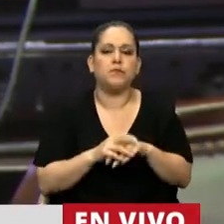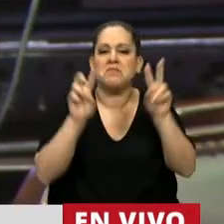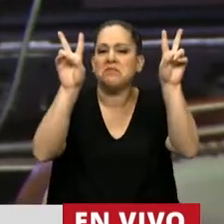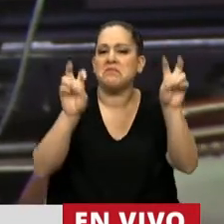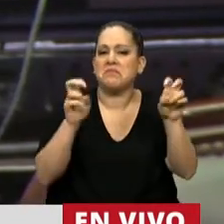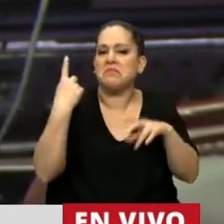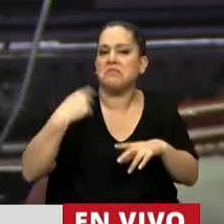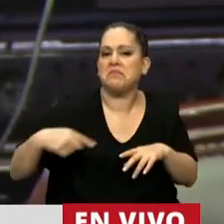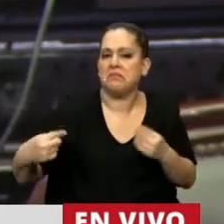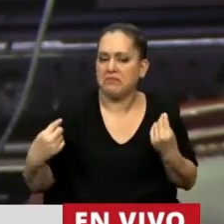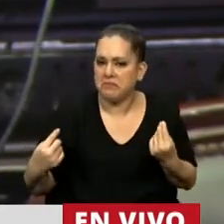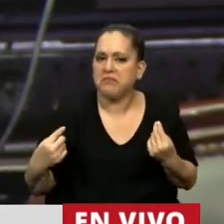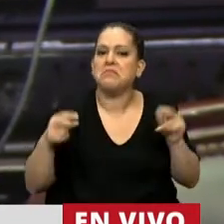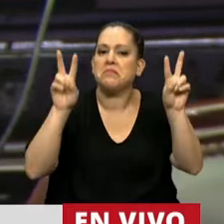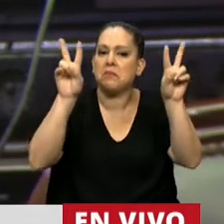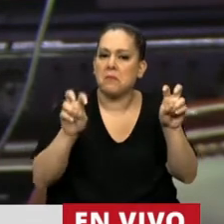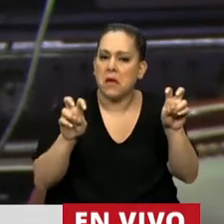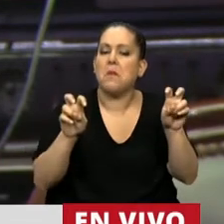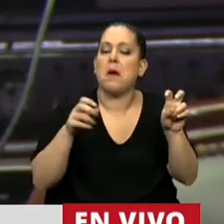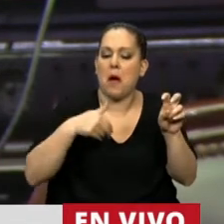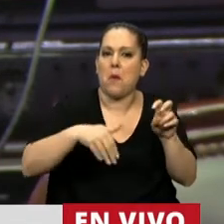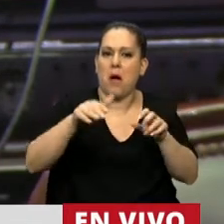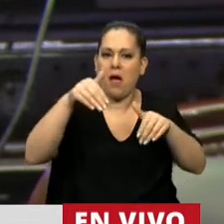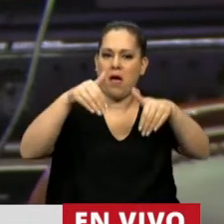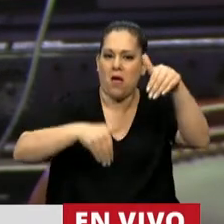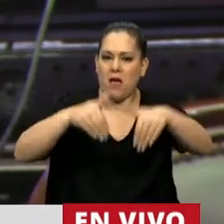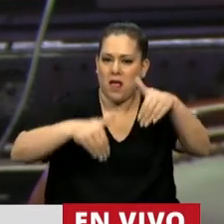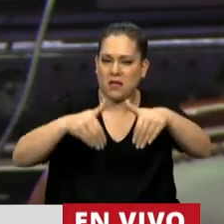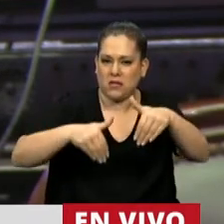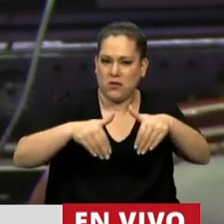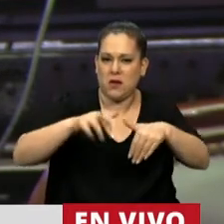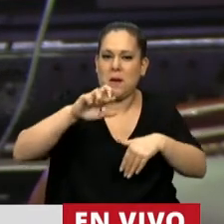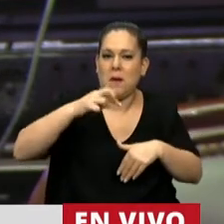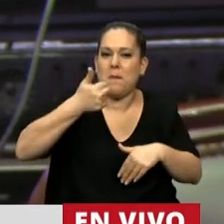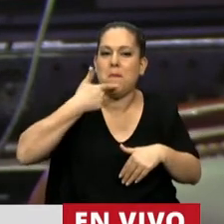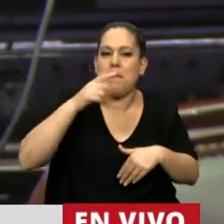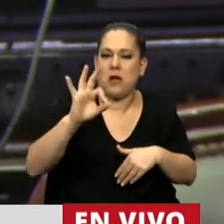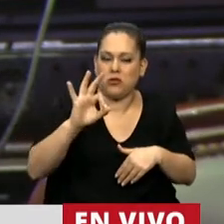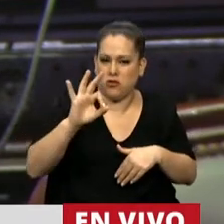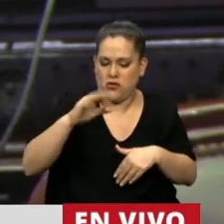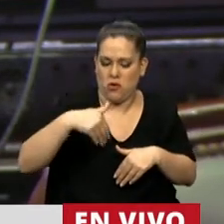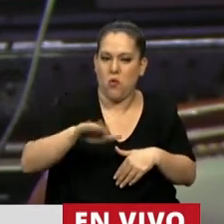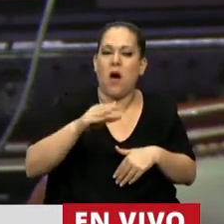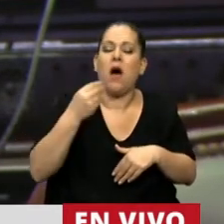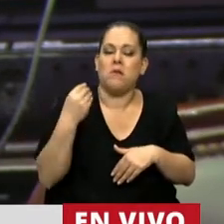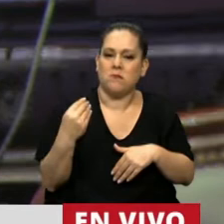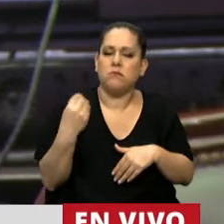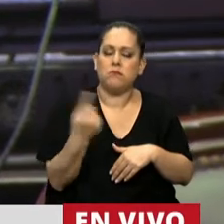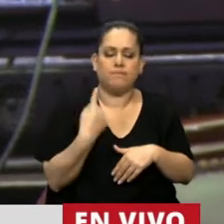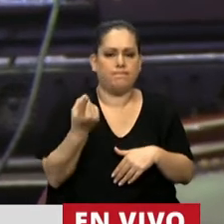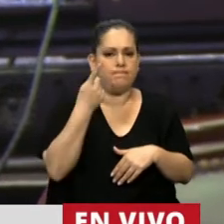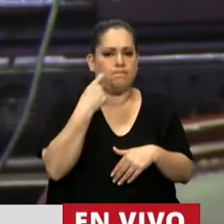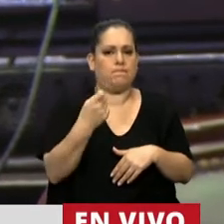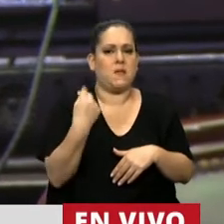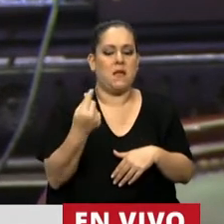es la cuestión de las primarias abiertas, políticas simultáneas y obligatorias, alrededor de las cuales vemos que